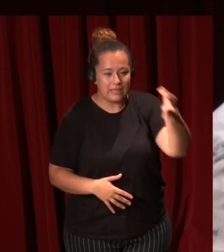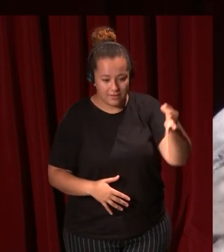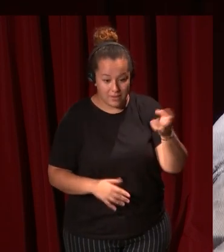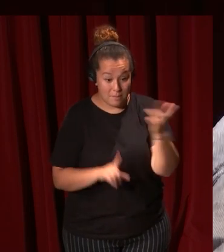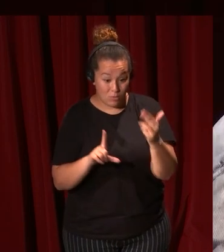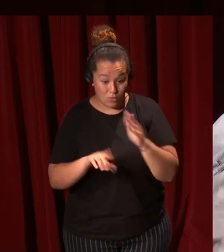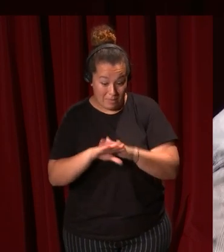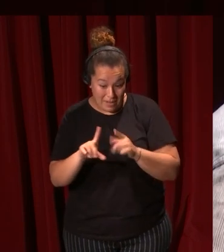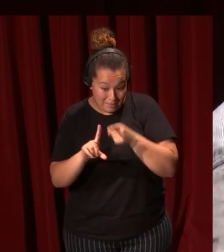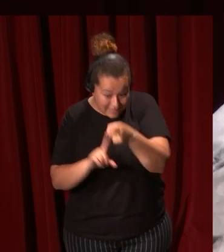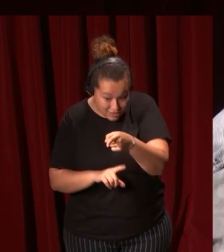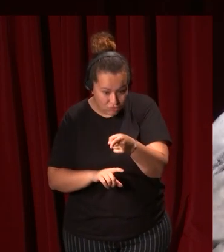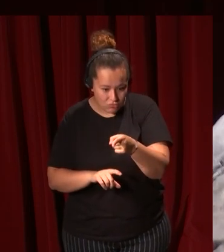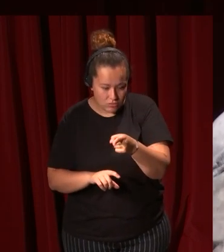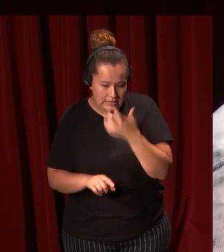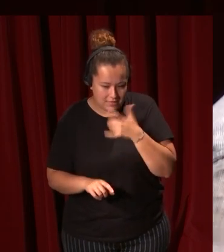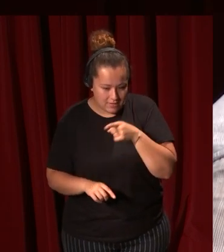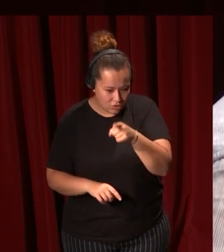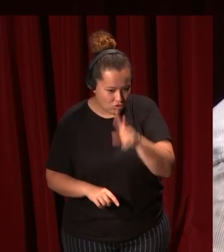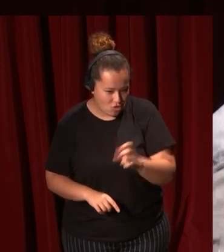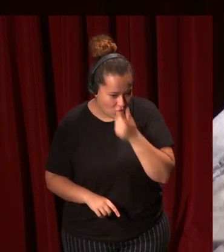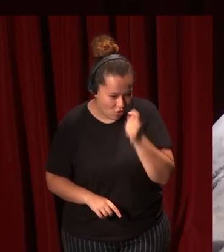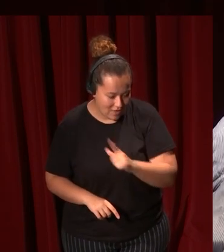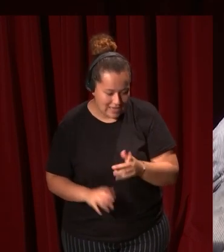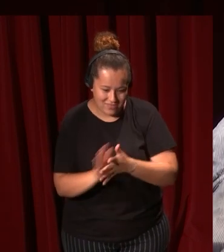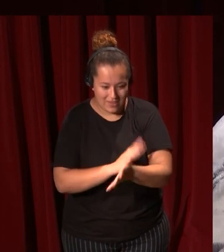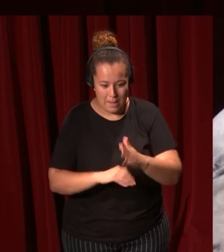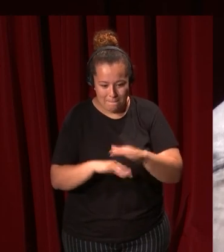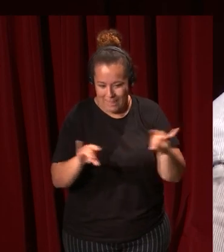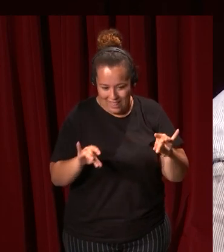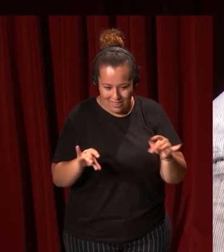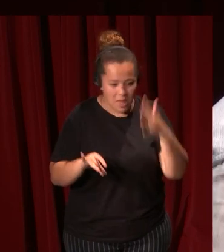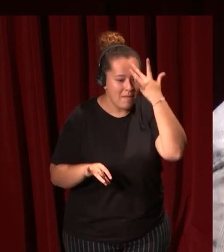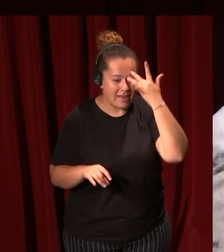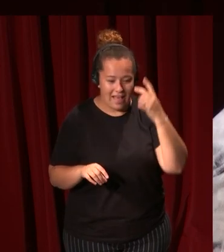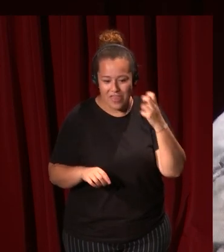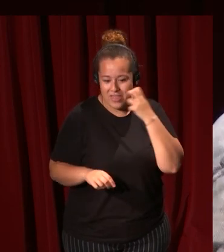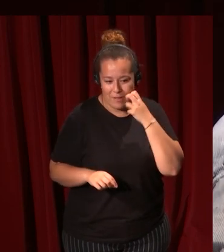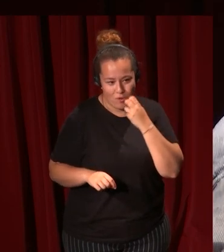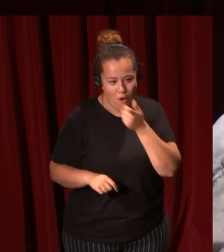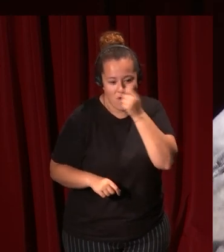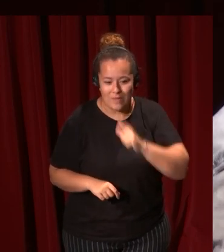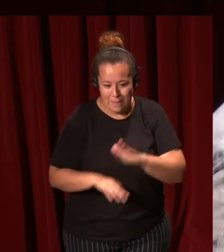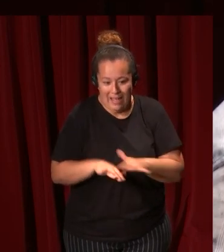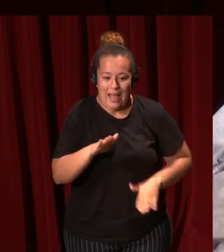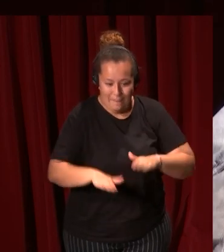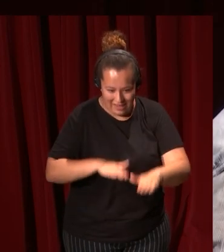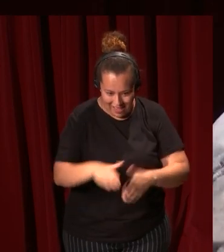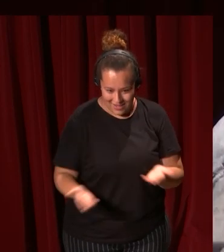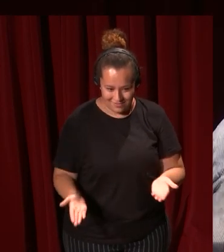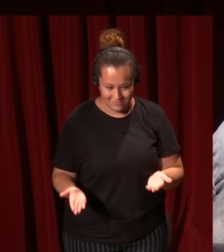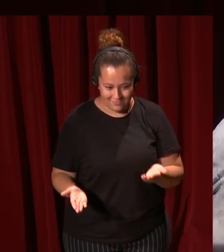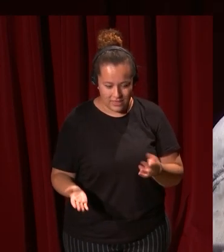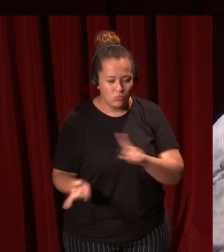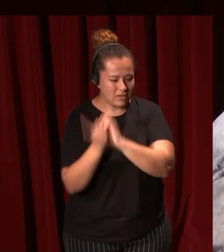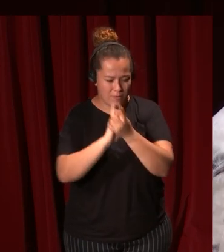eso si no sirve para eso no sirve para nada sería como tener zapatos que no sirven para caminar es un cambio radical es un momento